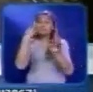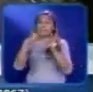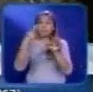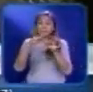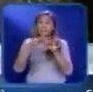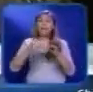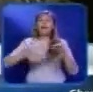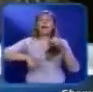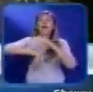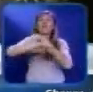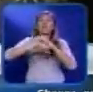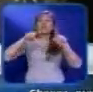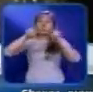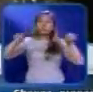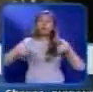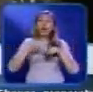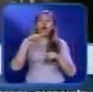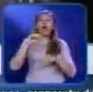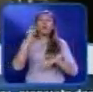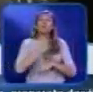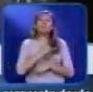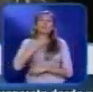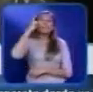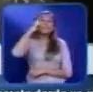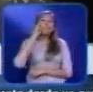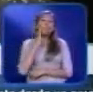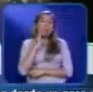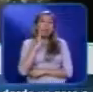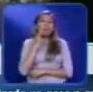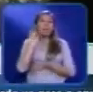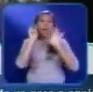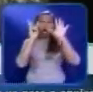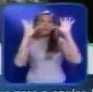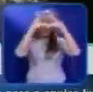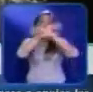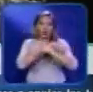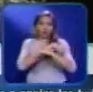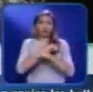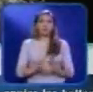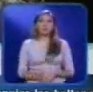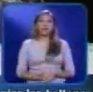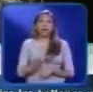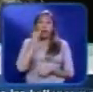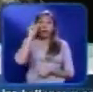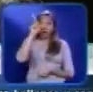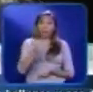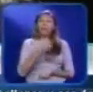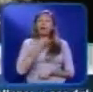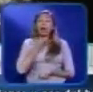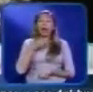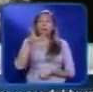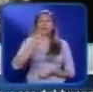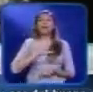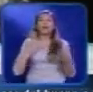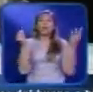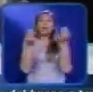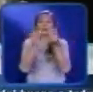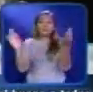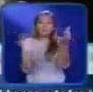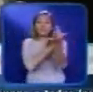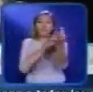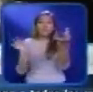campo de fútbol de la Universidad Simón Bolívar a las 8 de la noche El rey de la ópera estará acompañado por la sinfónica juvenil